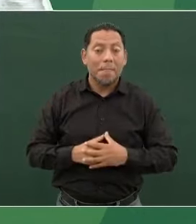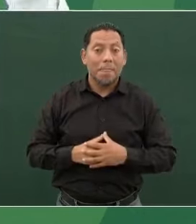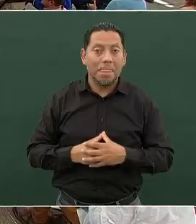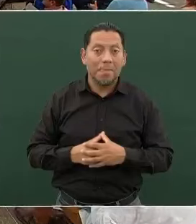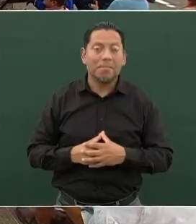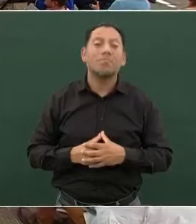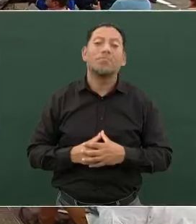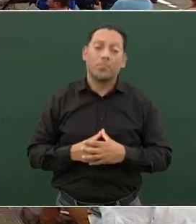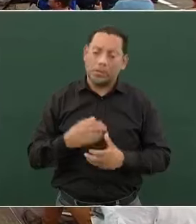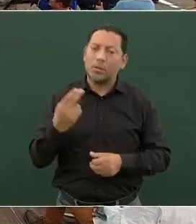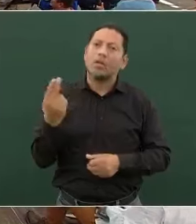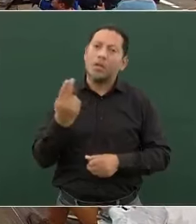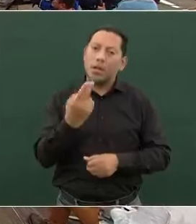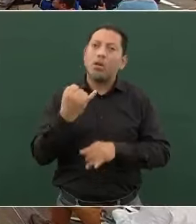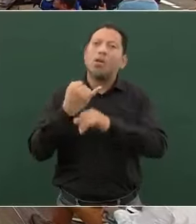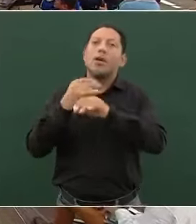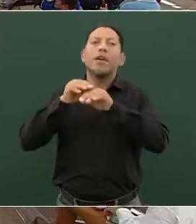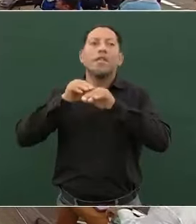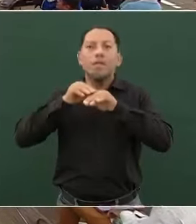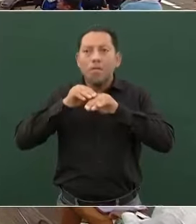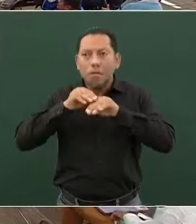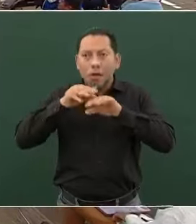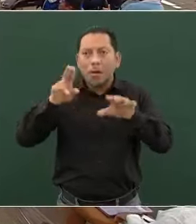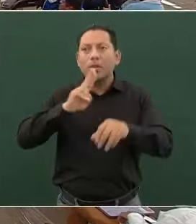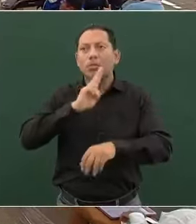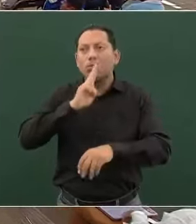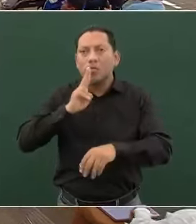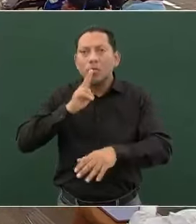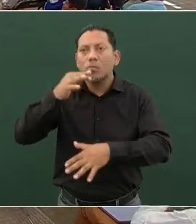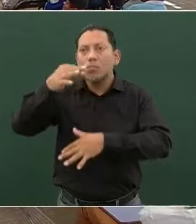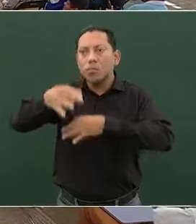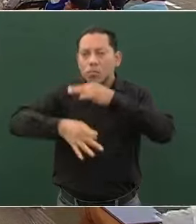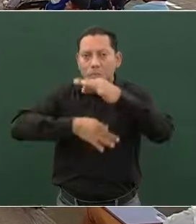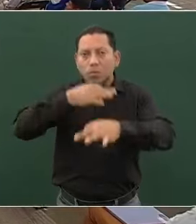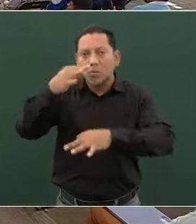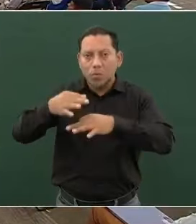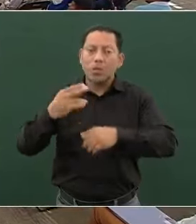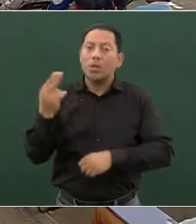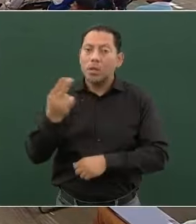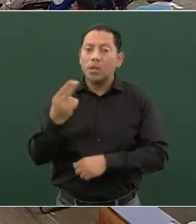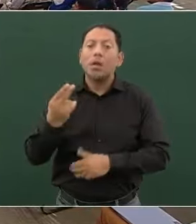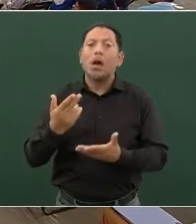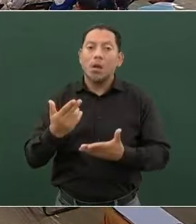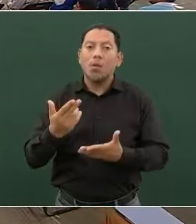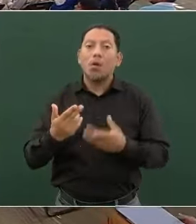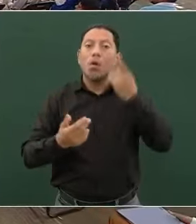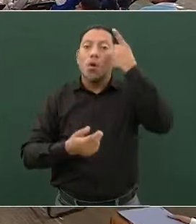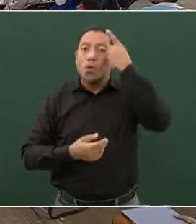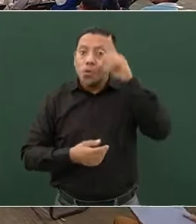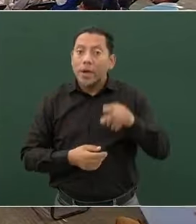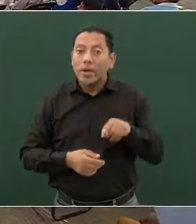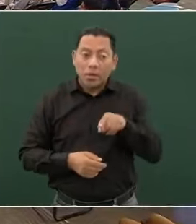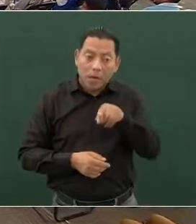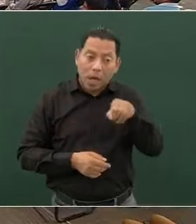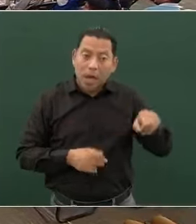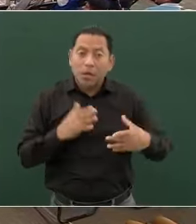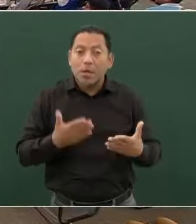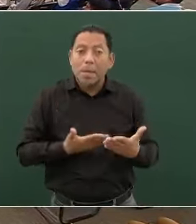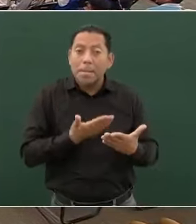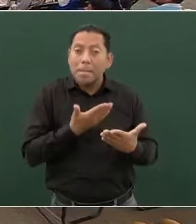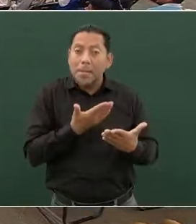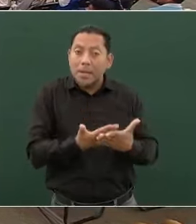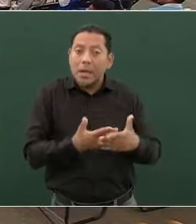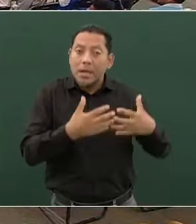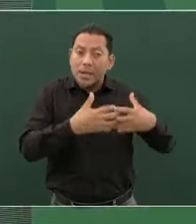Que haya información y pedirle a los dueños de los medios, de las grandes